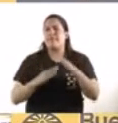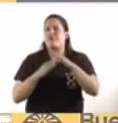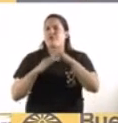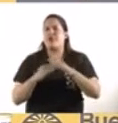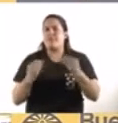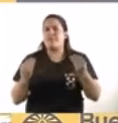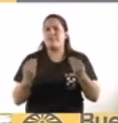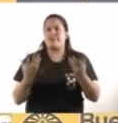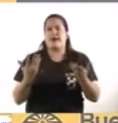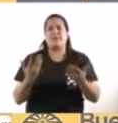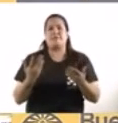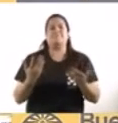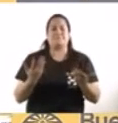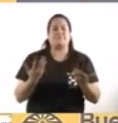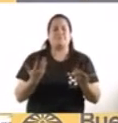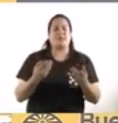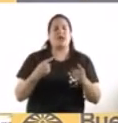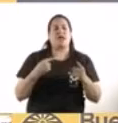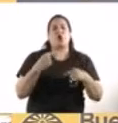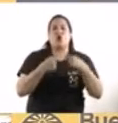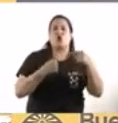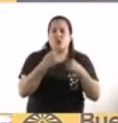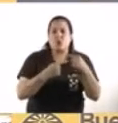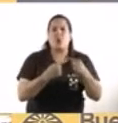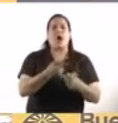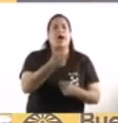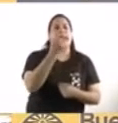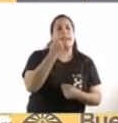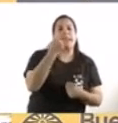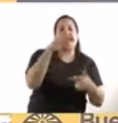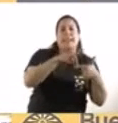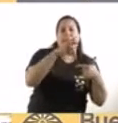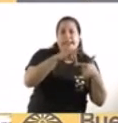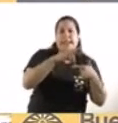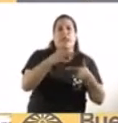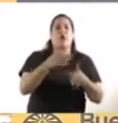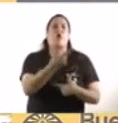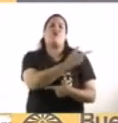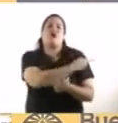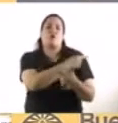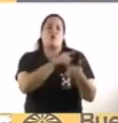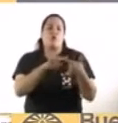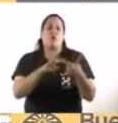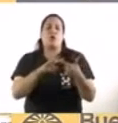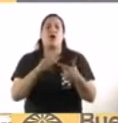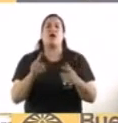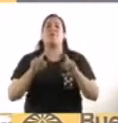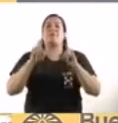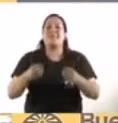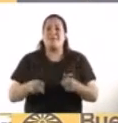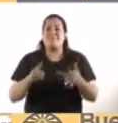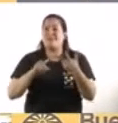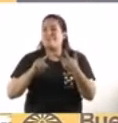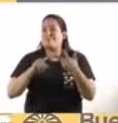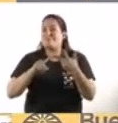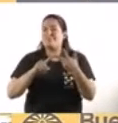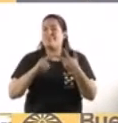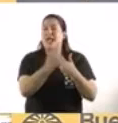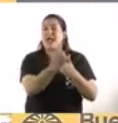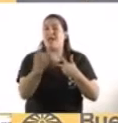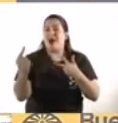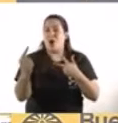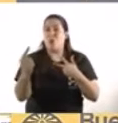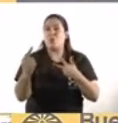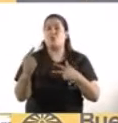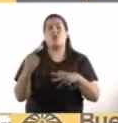dije antes, sostener, por supuesto, la estrategia sanitaria de los testeos tan importante, pero también seguir apelando a la responsabilidad individual de